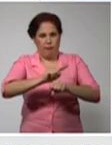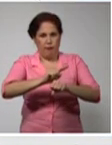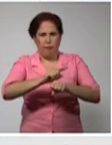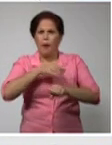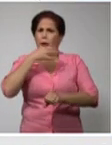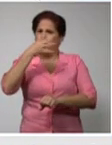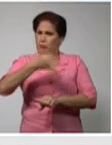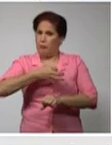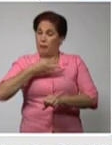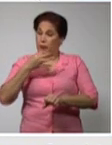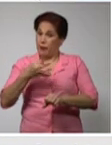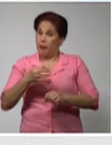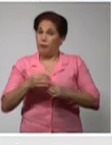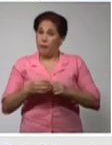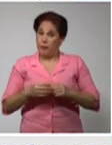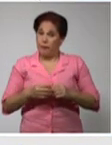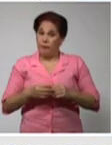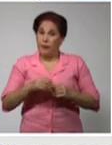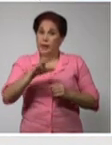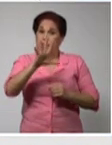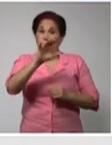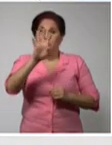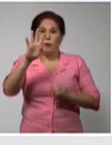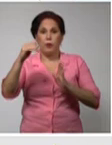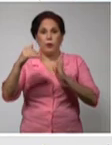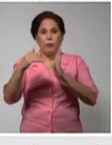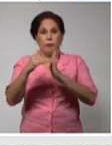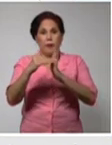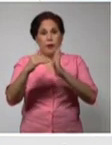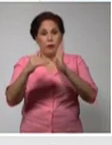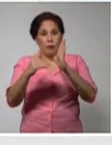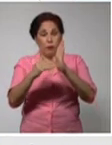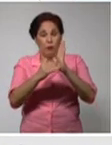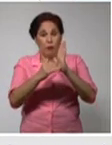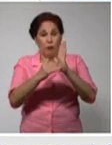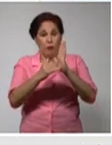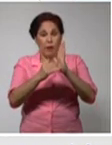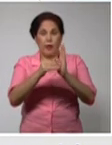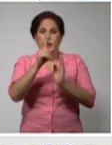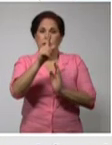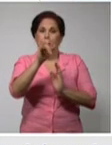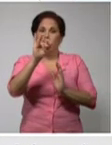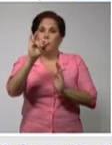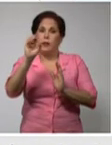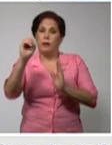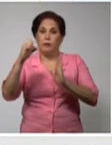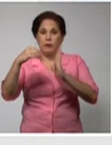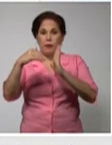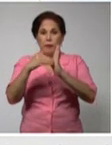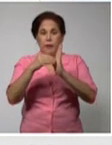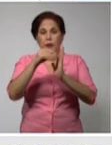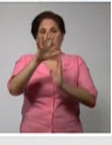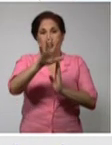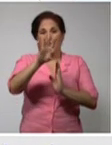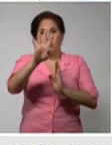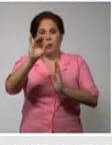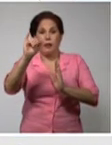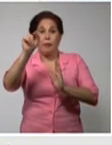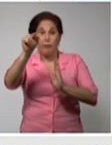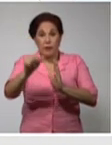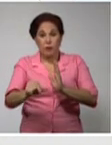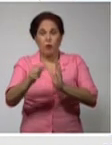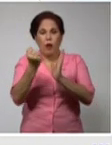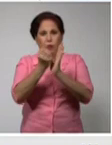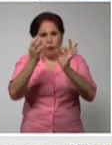de 54 millones 170 mil 546 casos confirmados